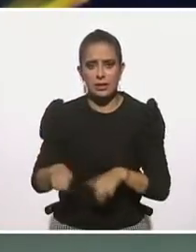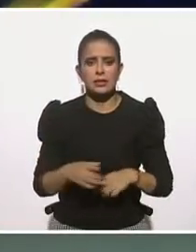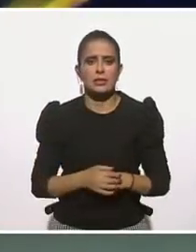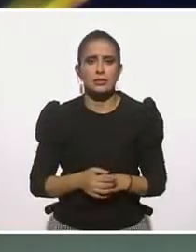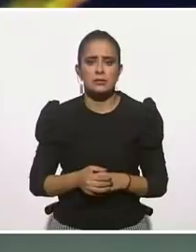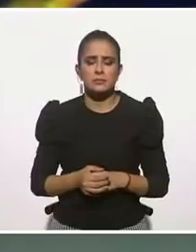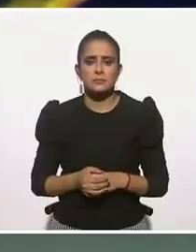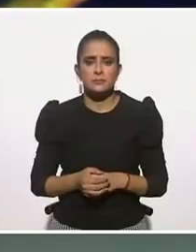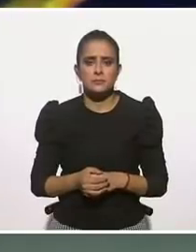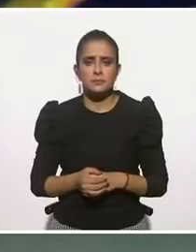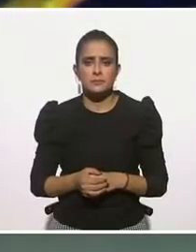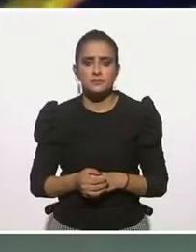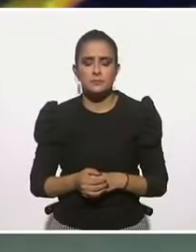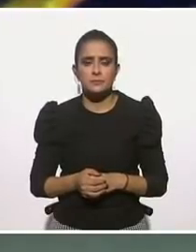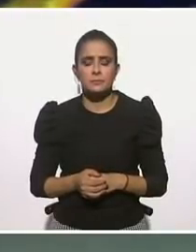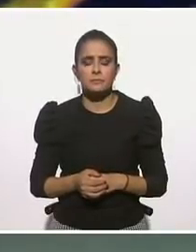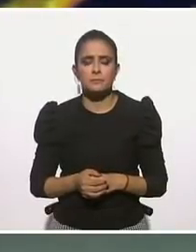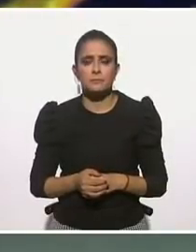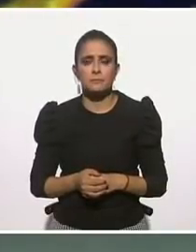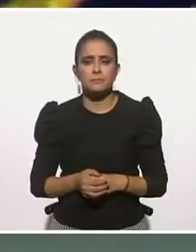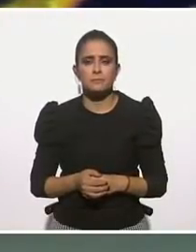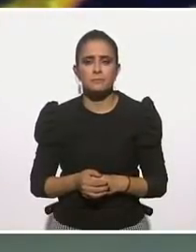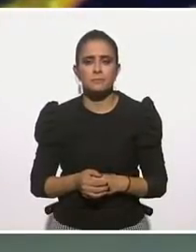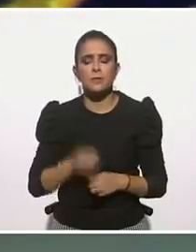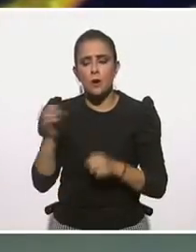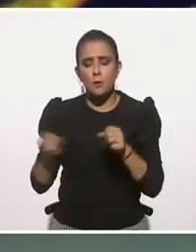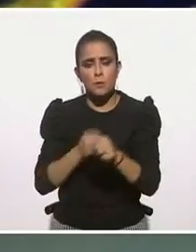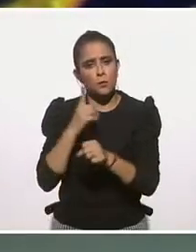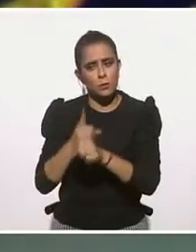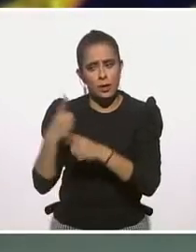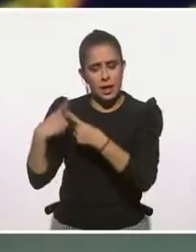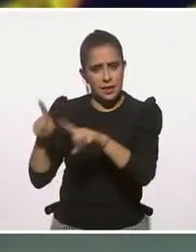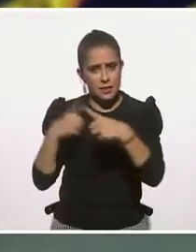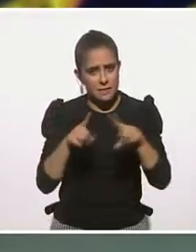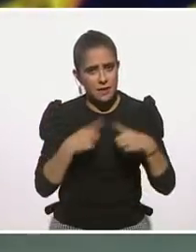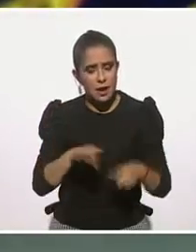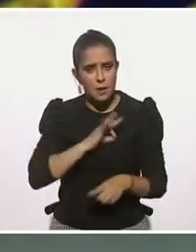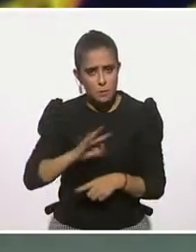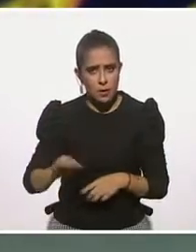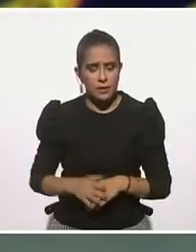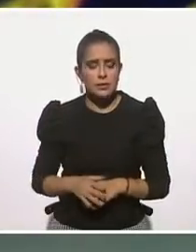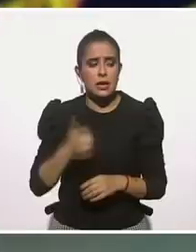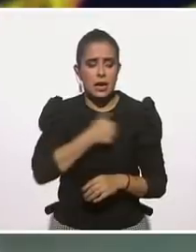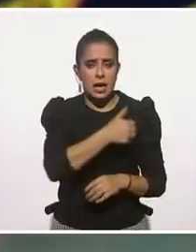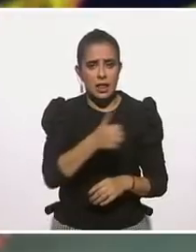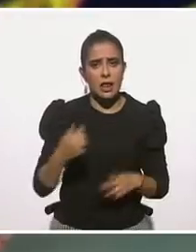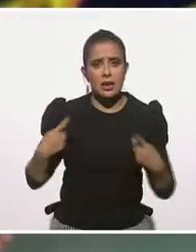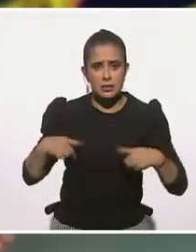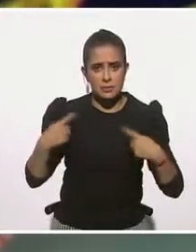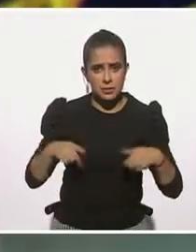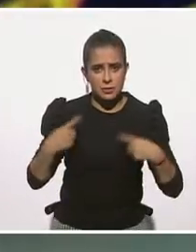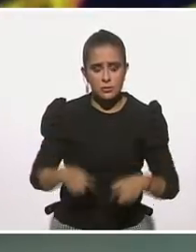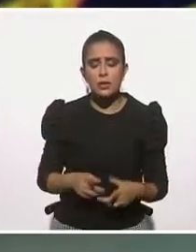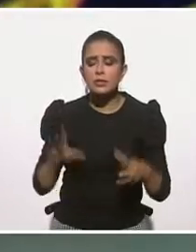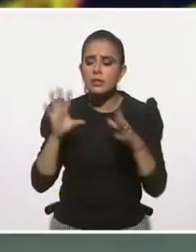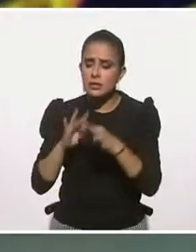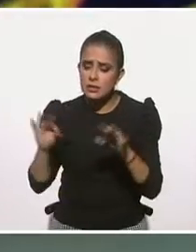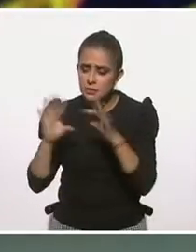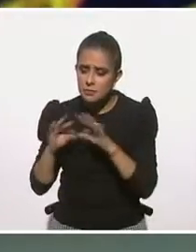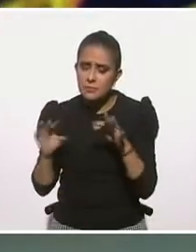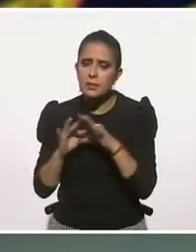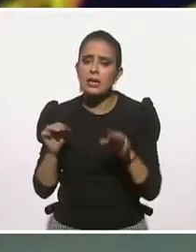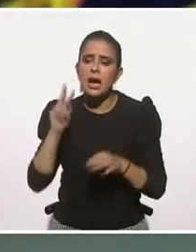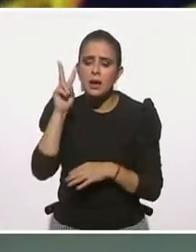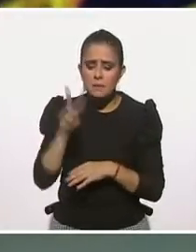Nosotros tenemos, o sea, mucho del gran trabajo que tenemos como especialistas y como instituciones es traducir a la realidad lo que está pasando, ¿no? Y la